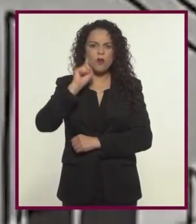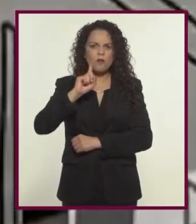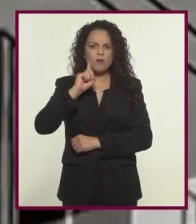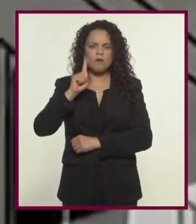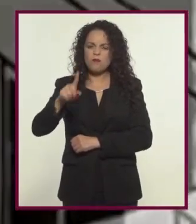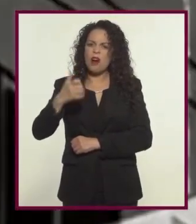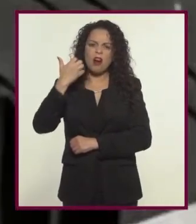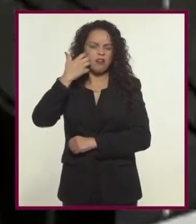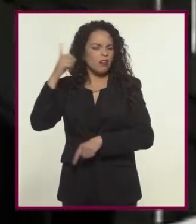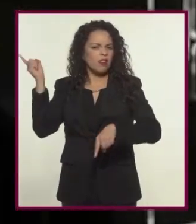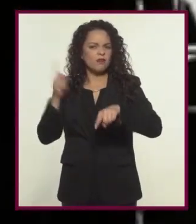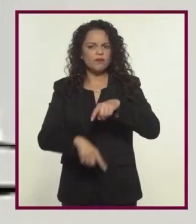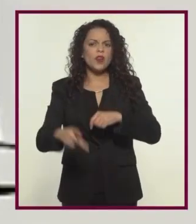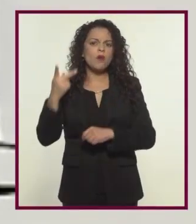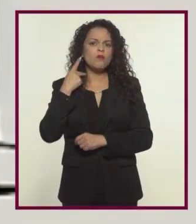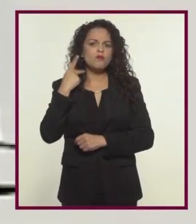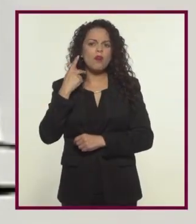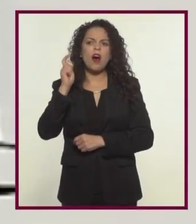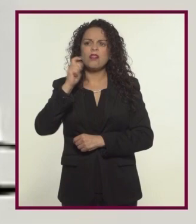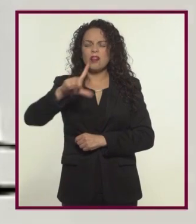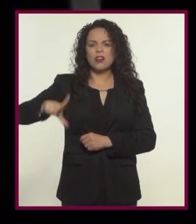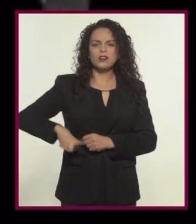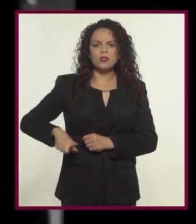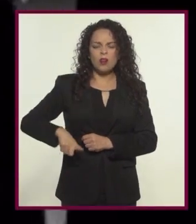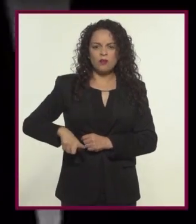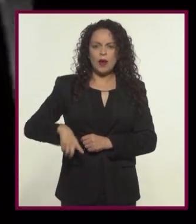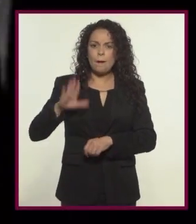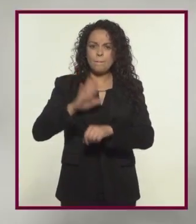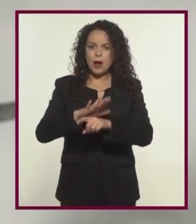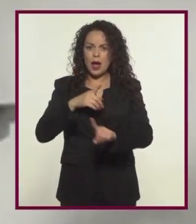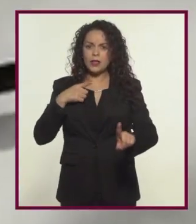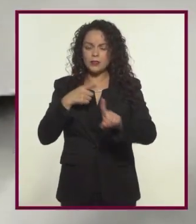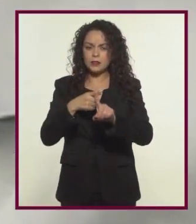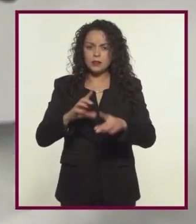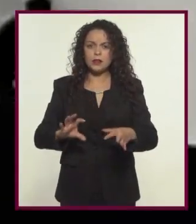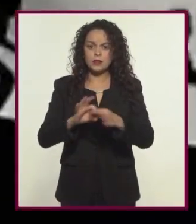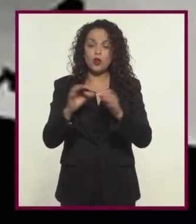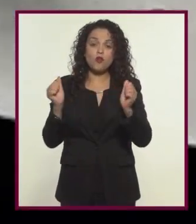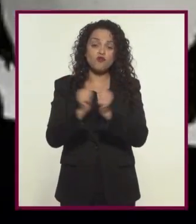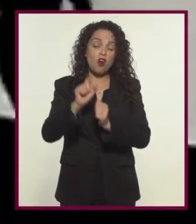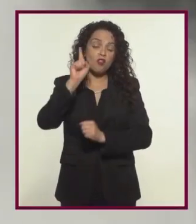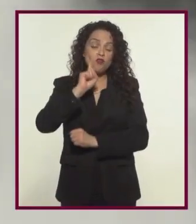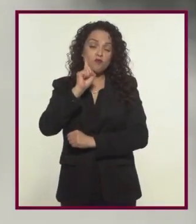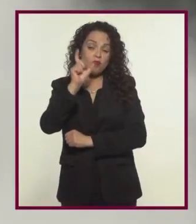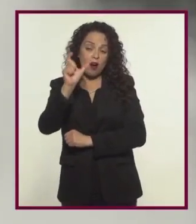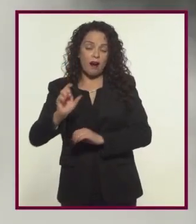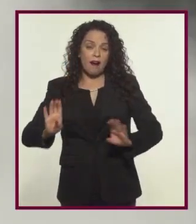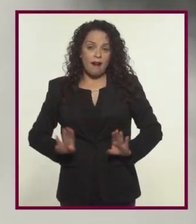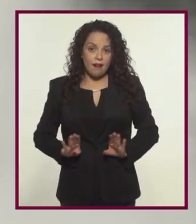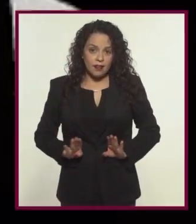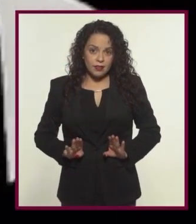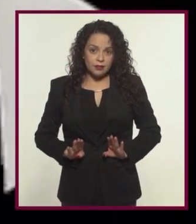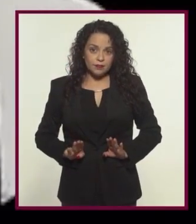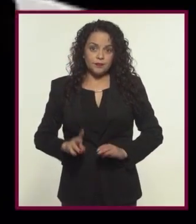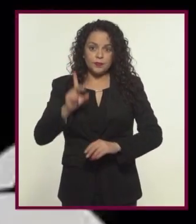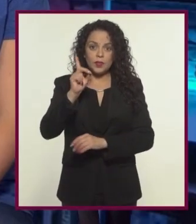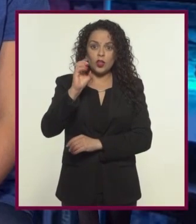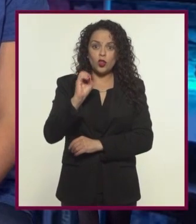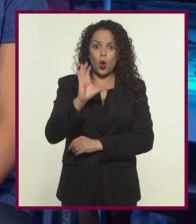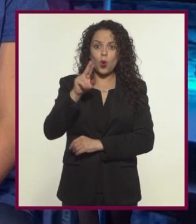una niña iraní que se revela contra las políticas fundamentalistas del gobierno especialmente las relacionadas con las mujeres